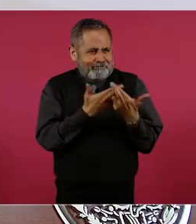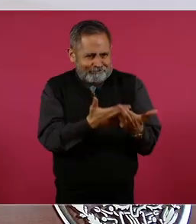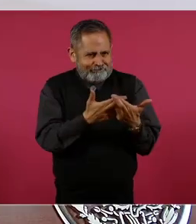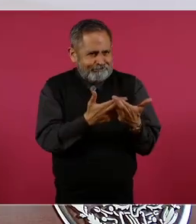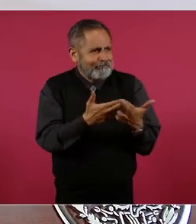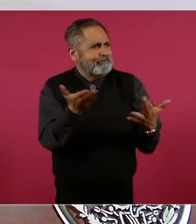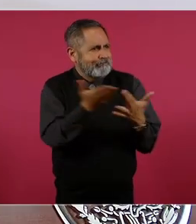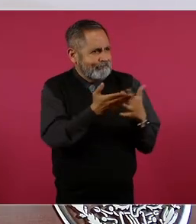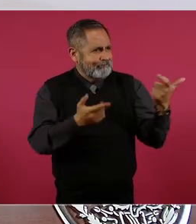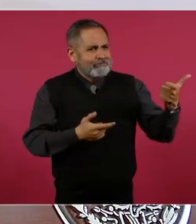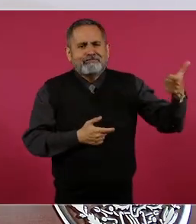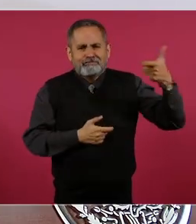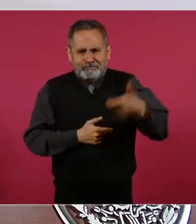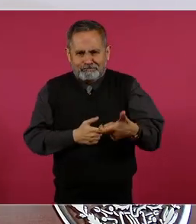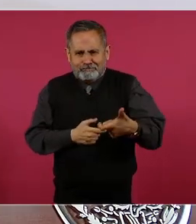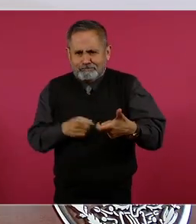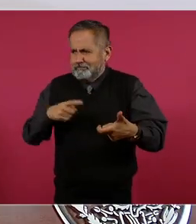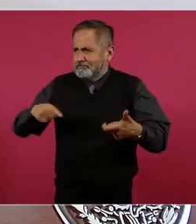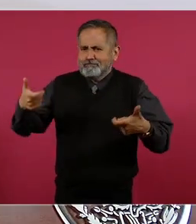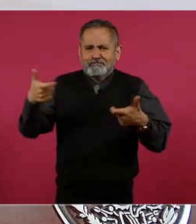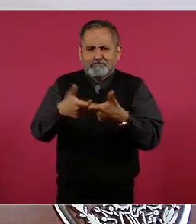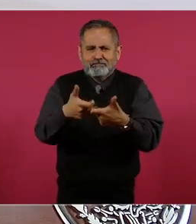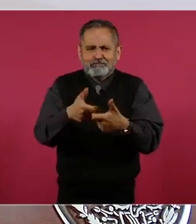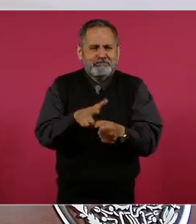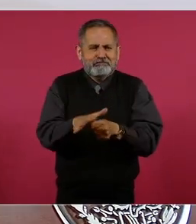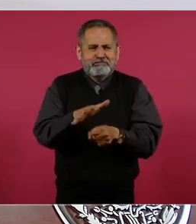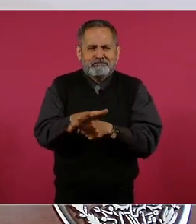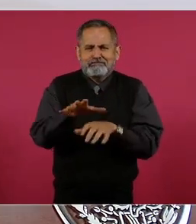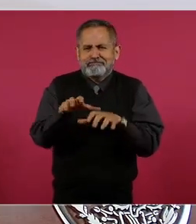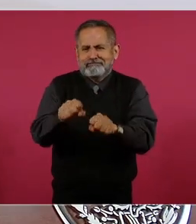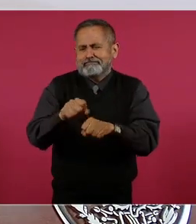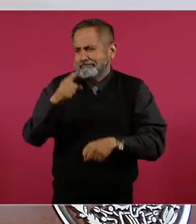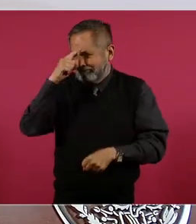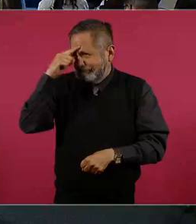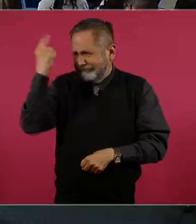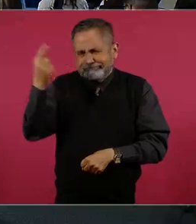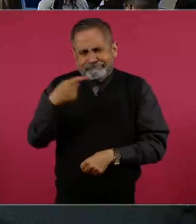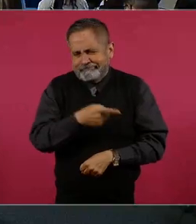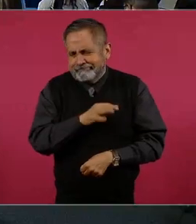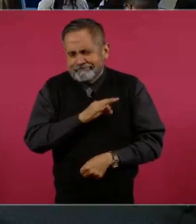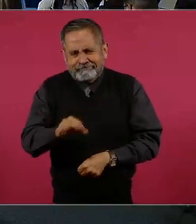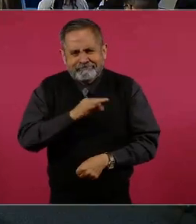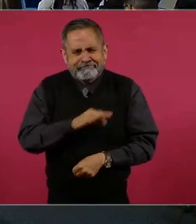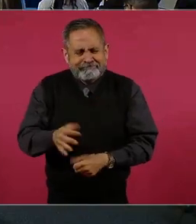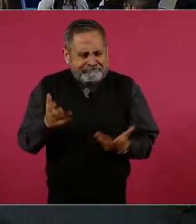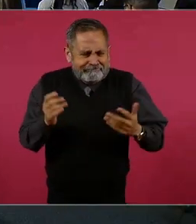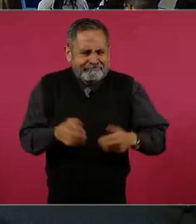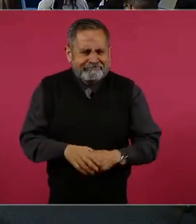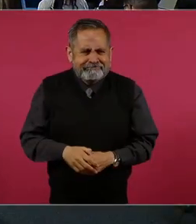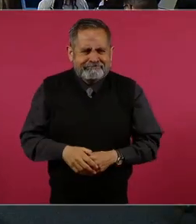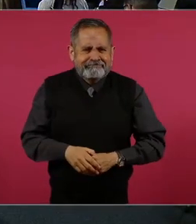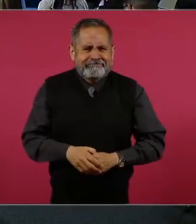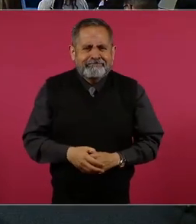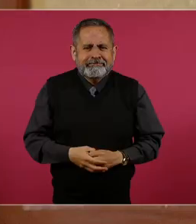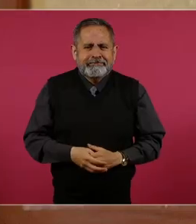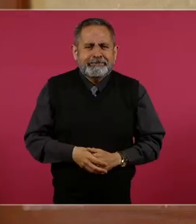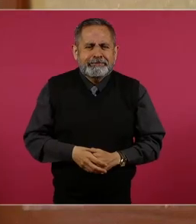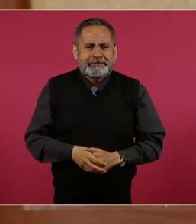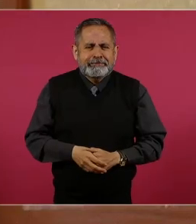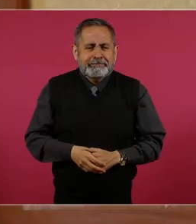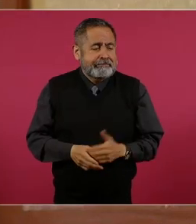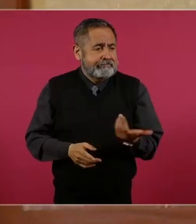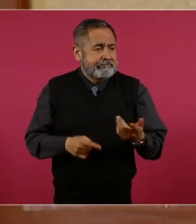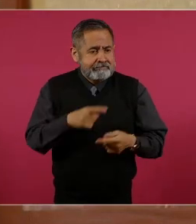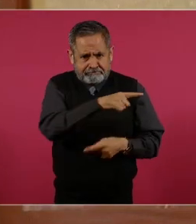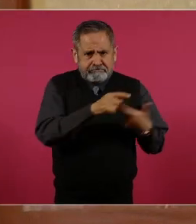los fideicomisos. y con eso alcanza y que